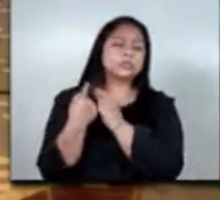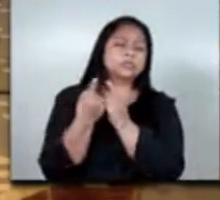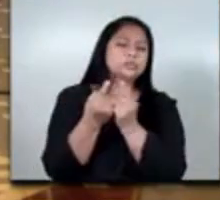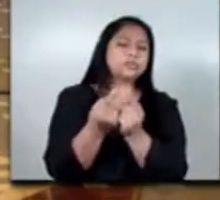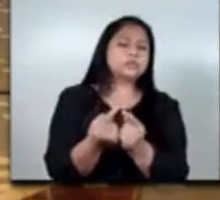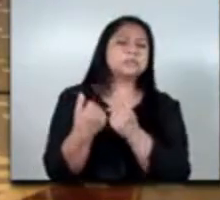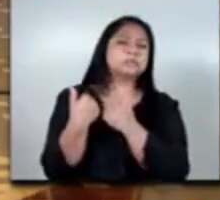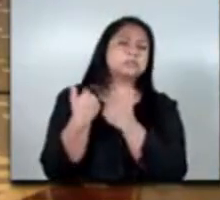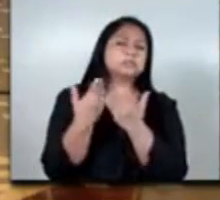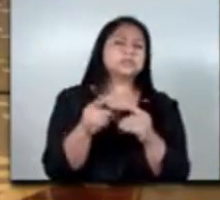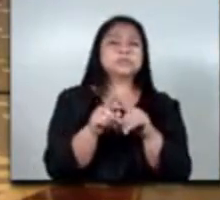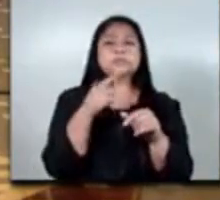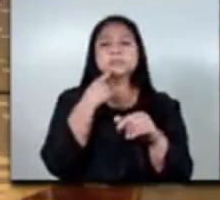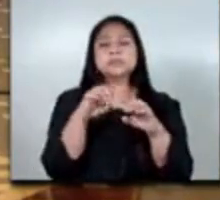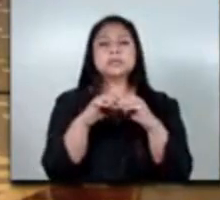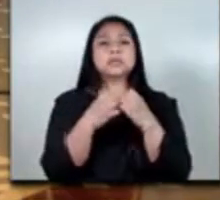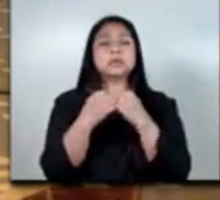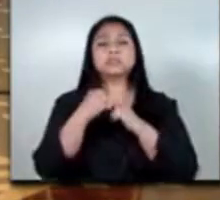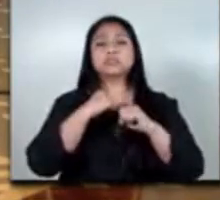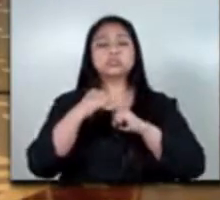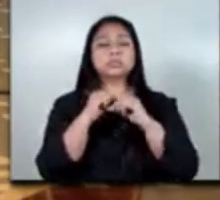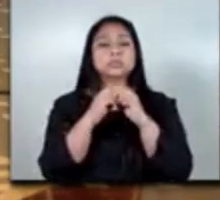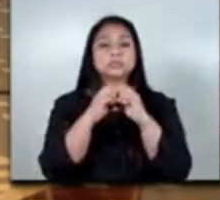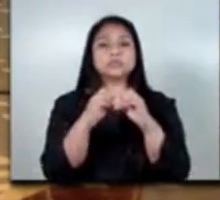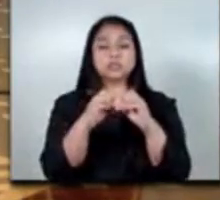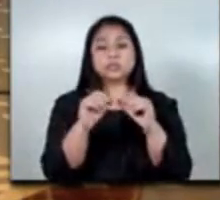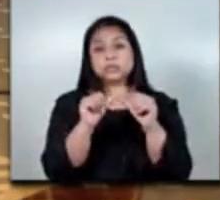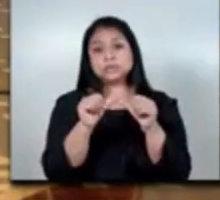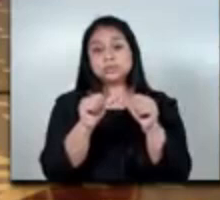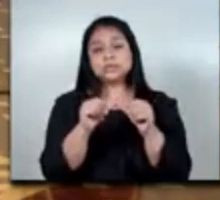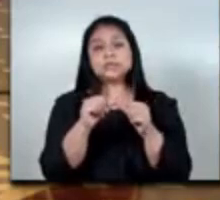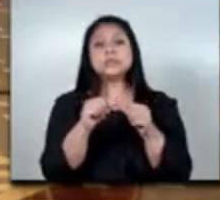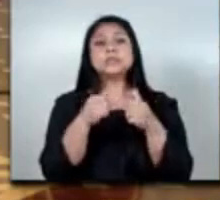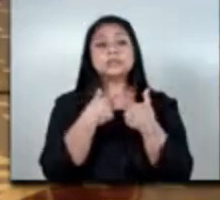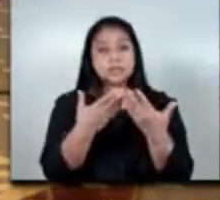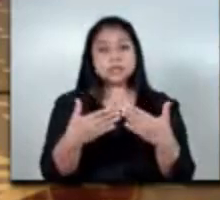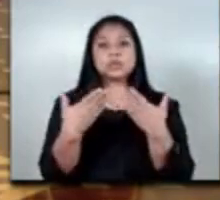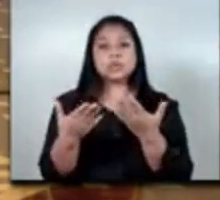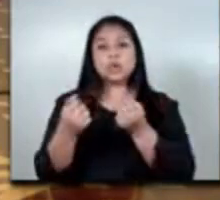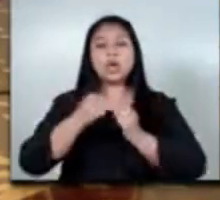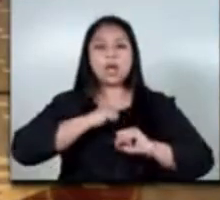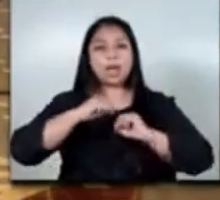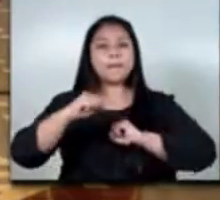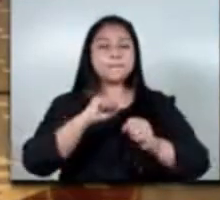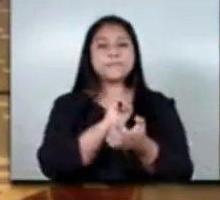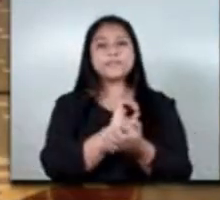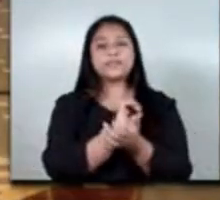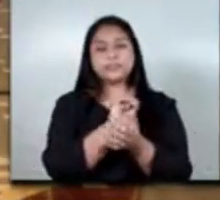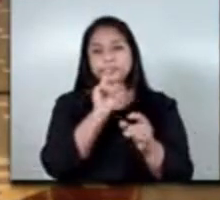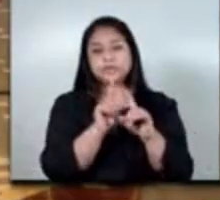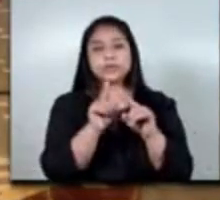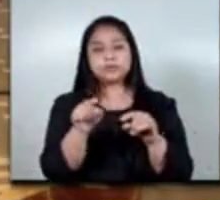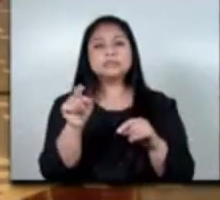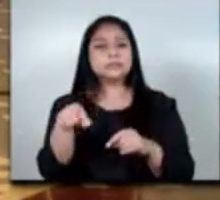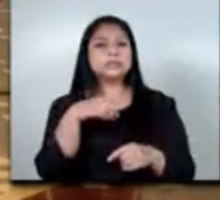los colaboradores del equipo el esfuerzo y seguir alimentando y esperando que este